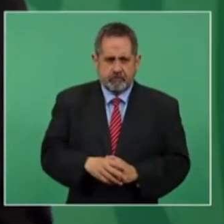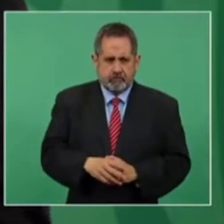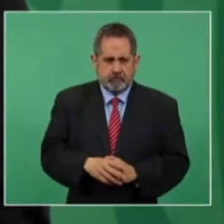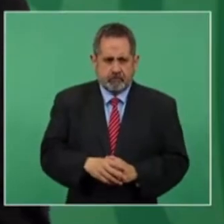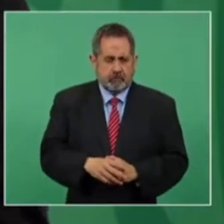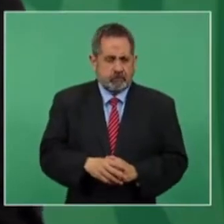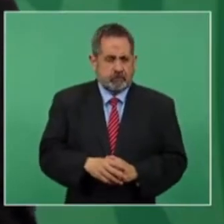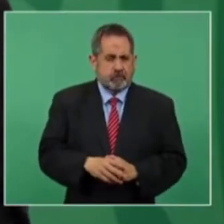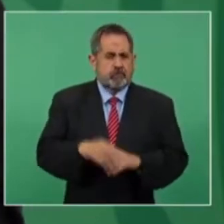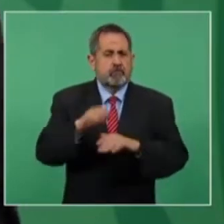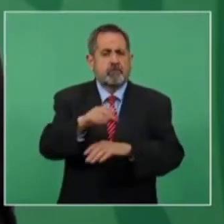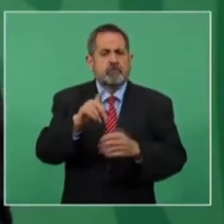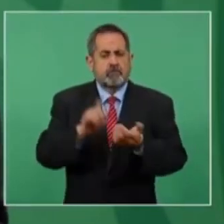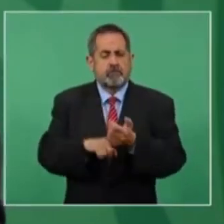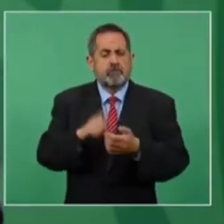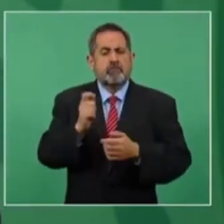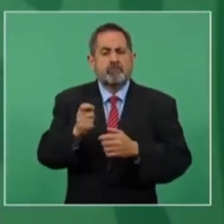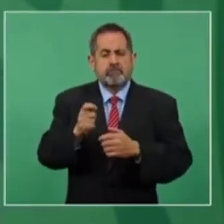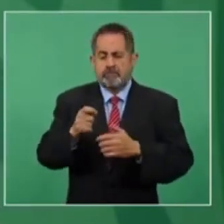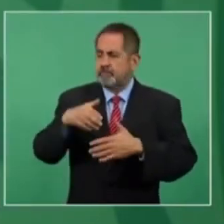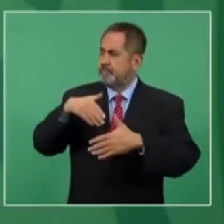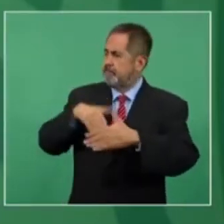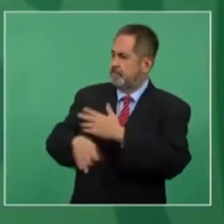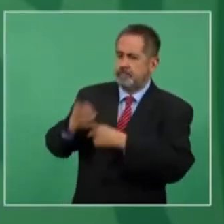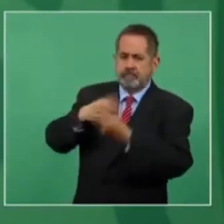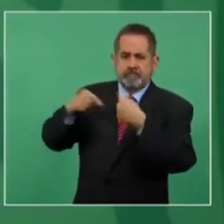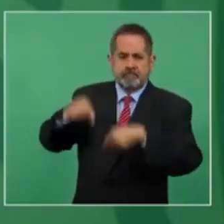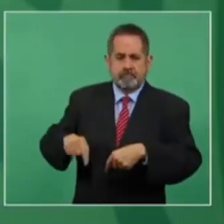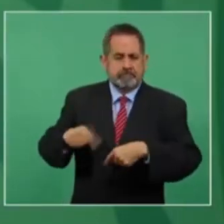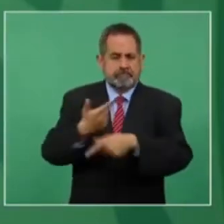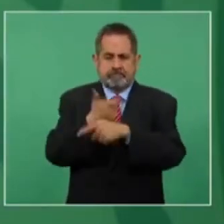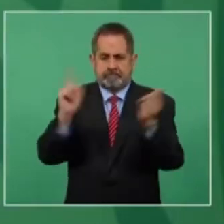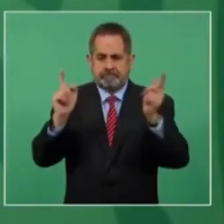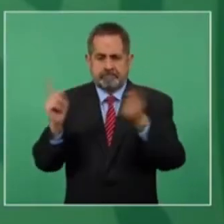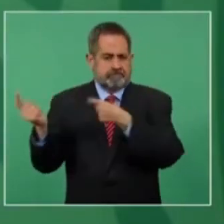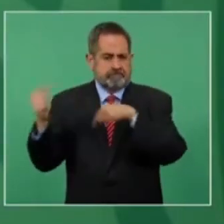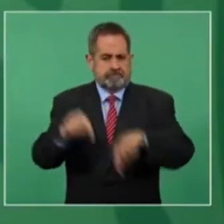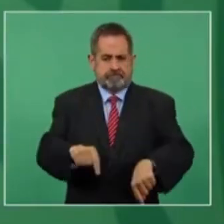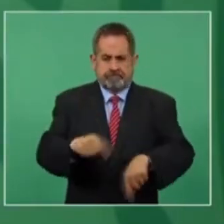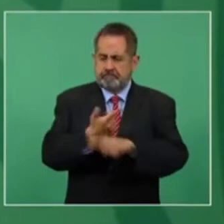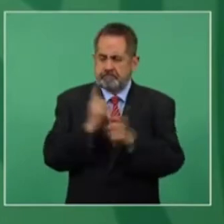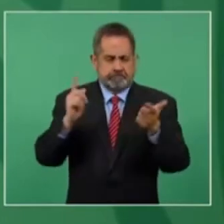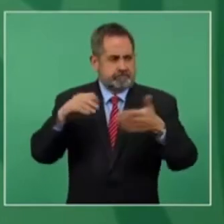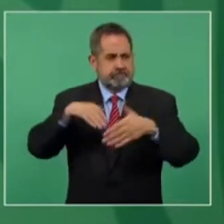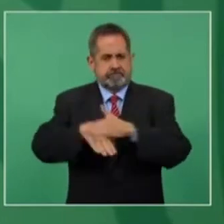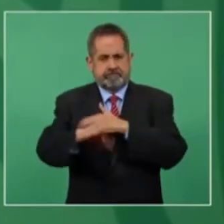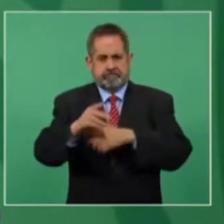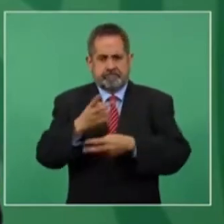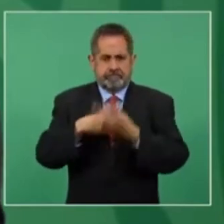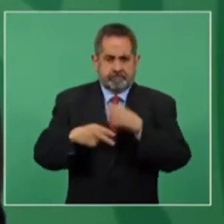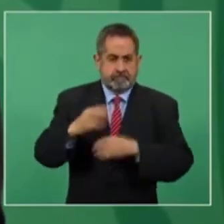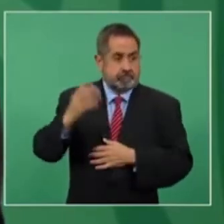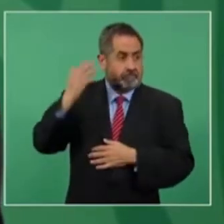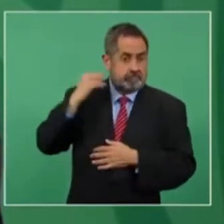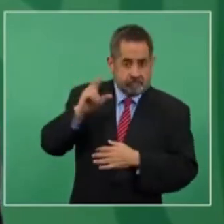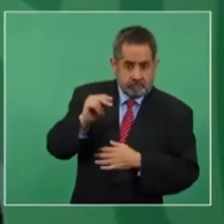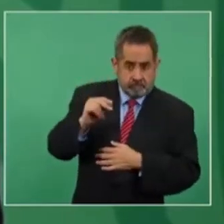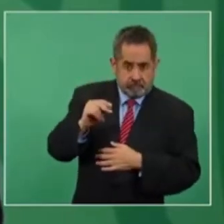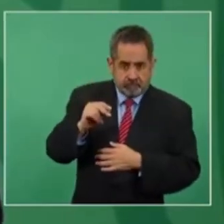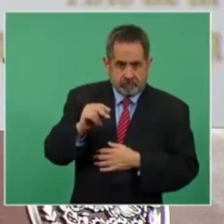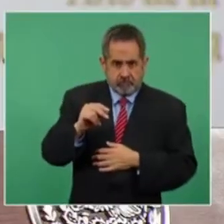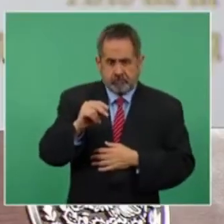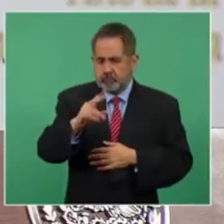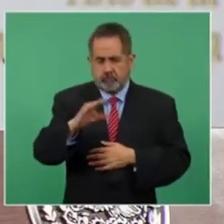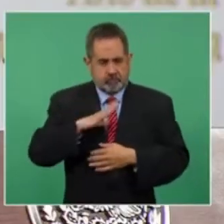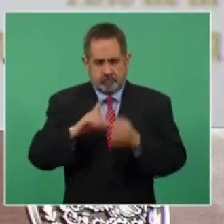lo de la entrada es libre. Si no era así, tú no